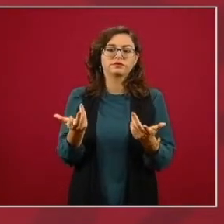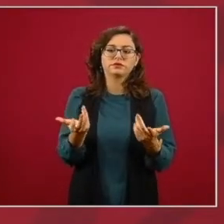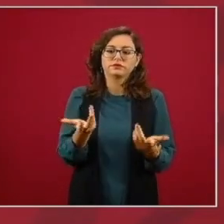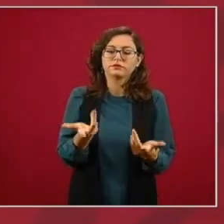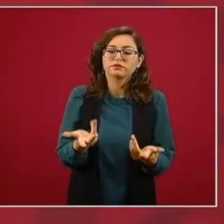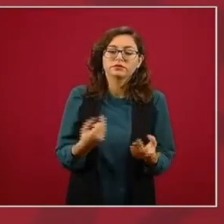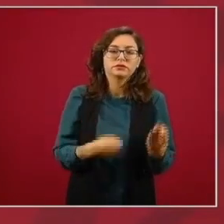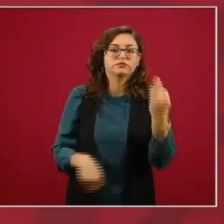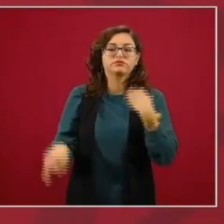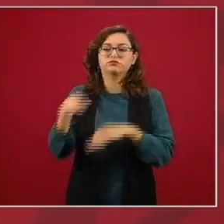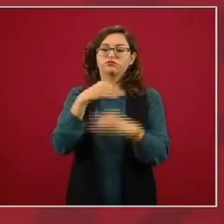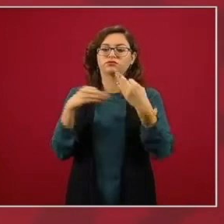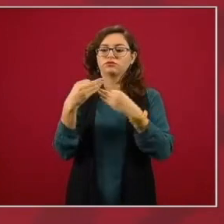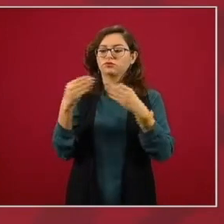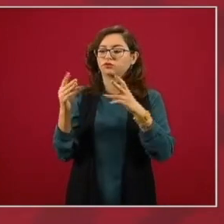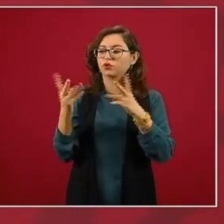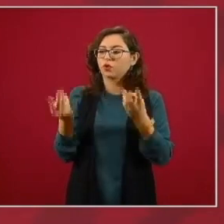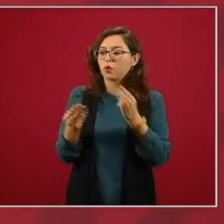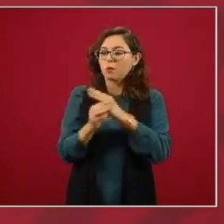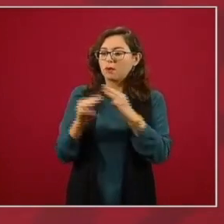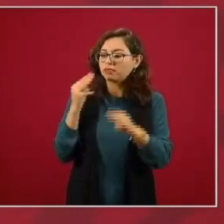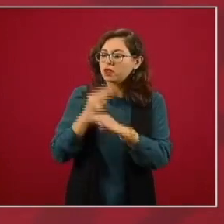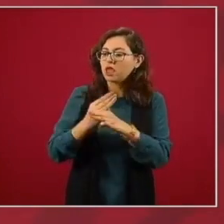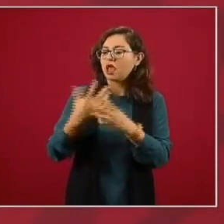equipos médicos